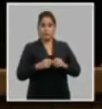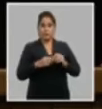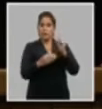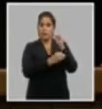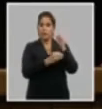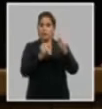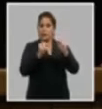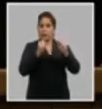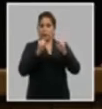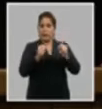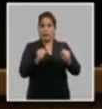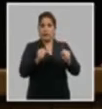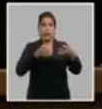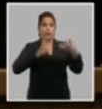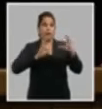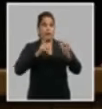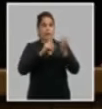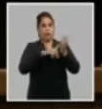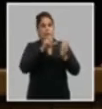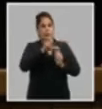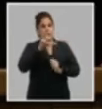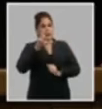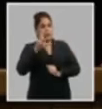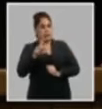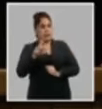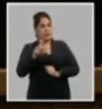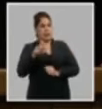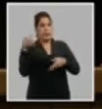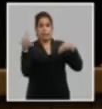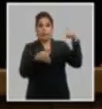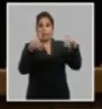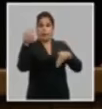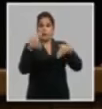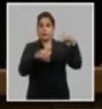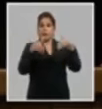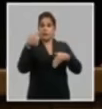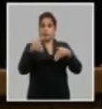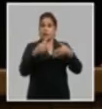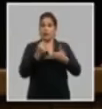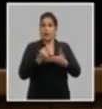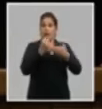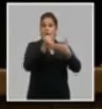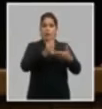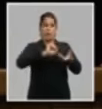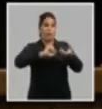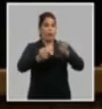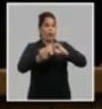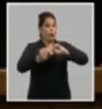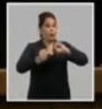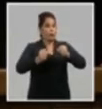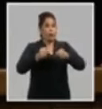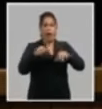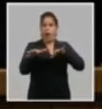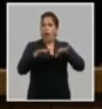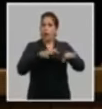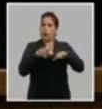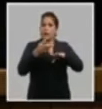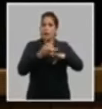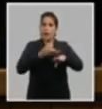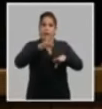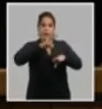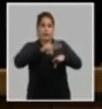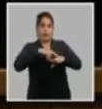fortalecer el papel del partido con su participación apoyo y control en las acciones de